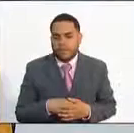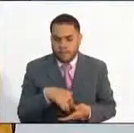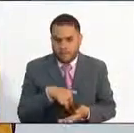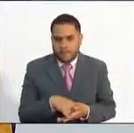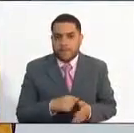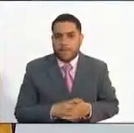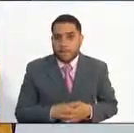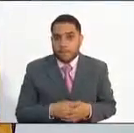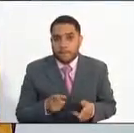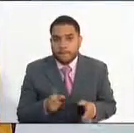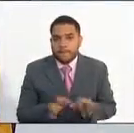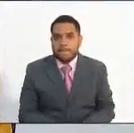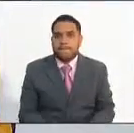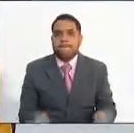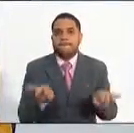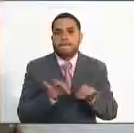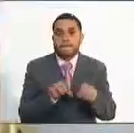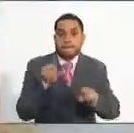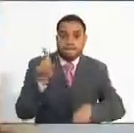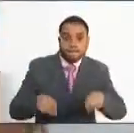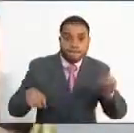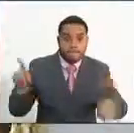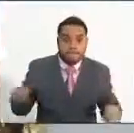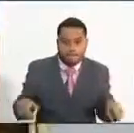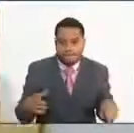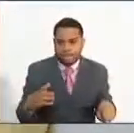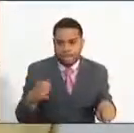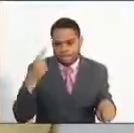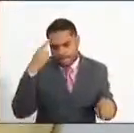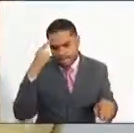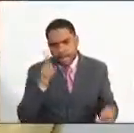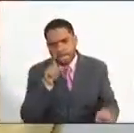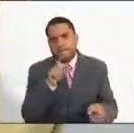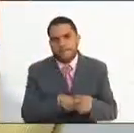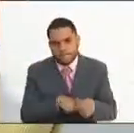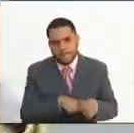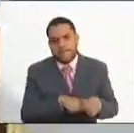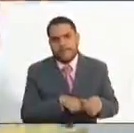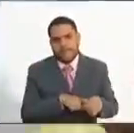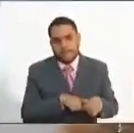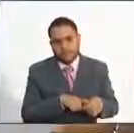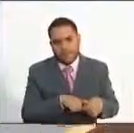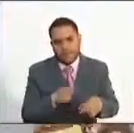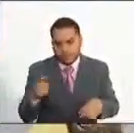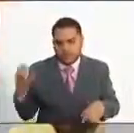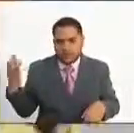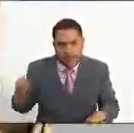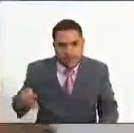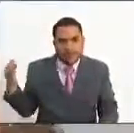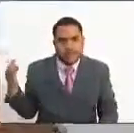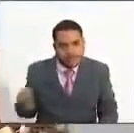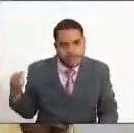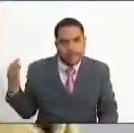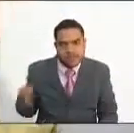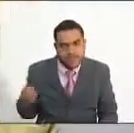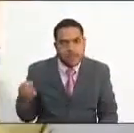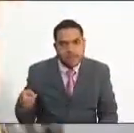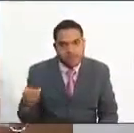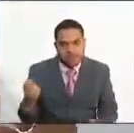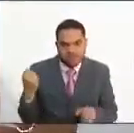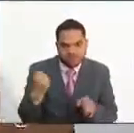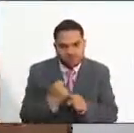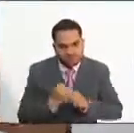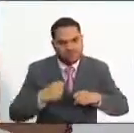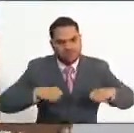Y en ese sentido es muy importante que la gente sepa que, de manera permanente, se están trabajando en estas convocatorias para